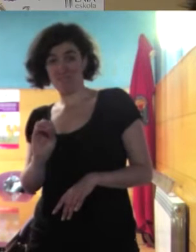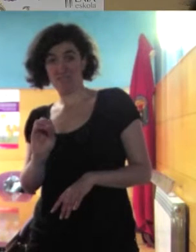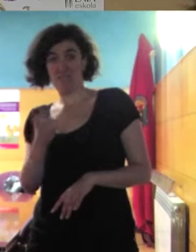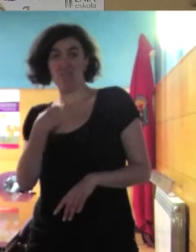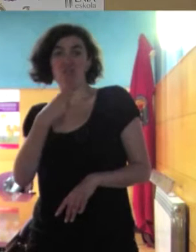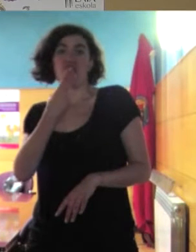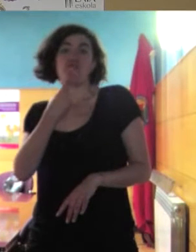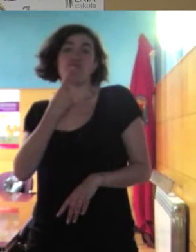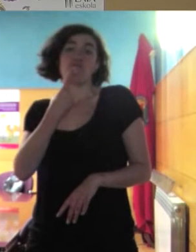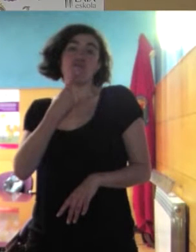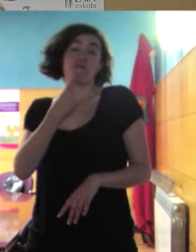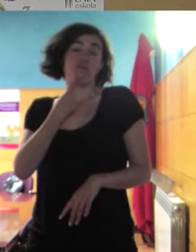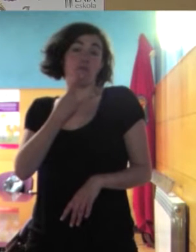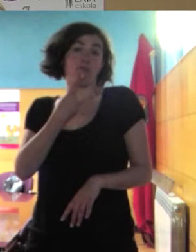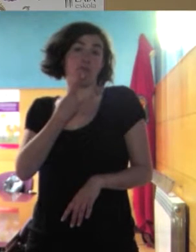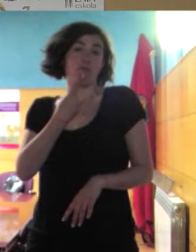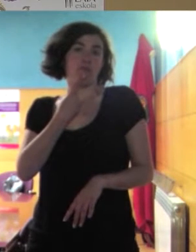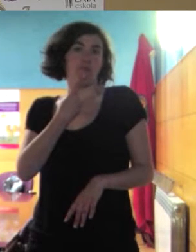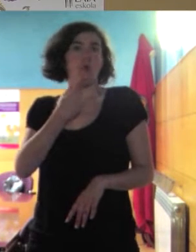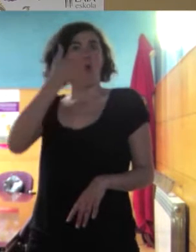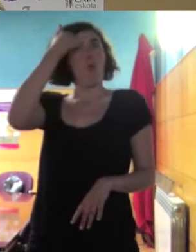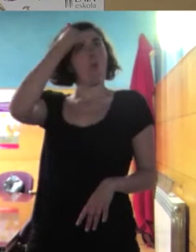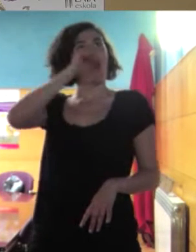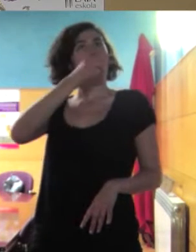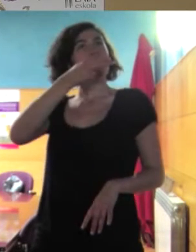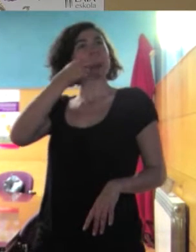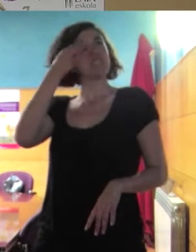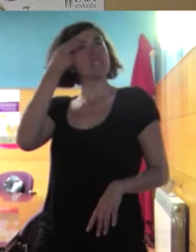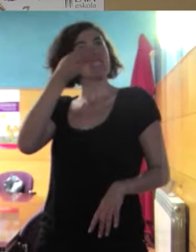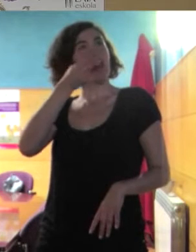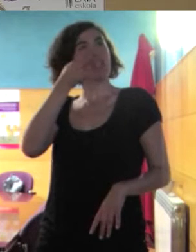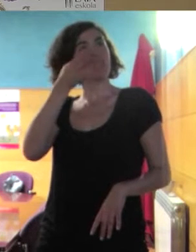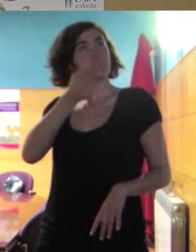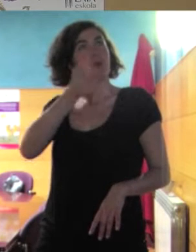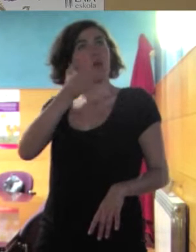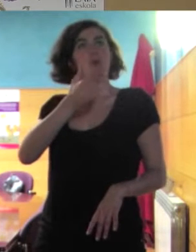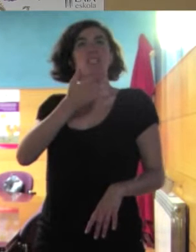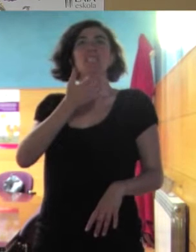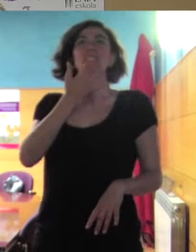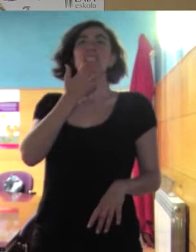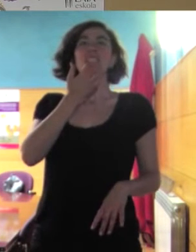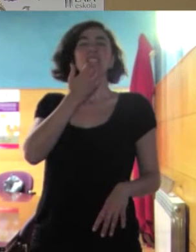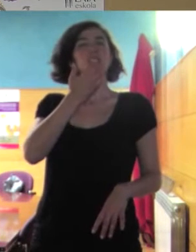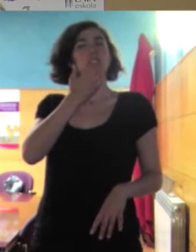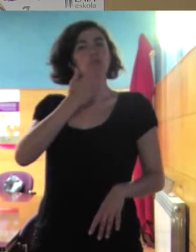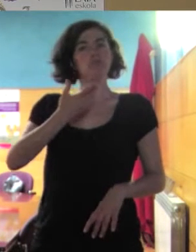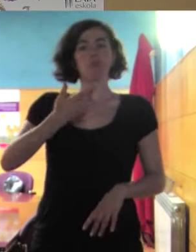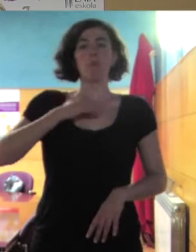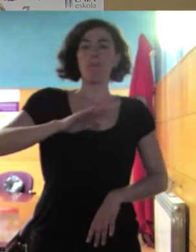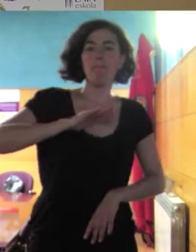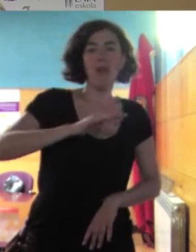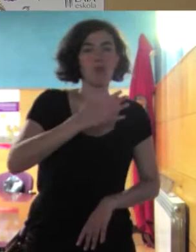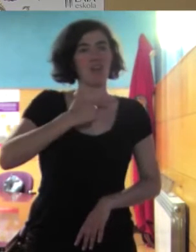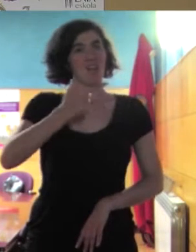dicen que bueno pues que los hombres son más interesantes cuando son más canallas que los celos son parte del amor que el